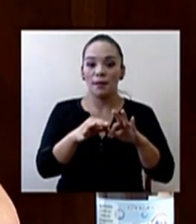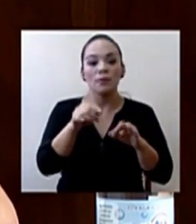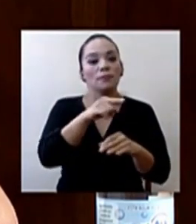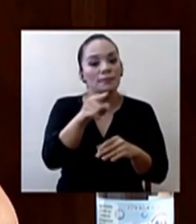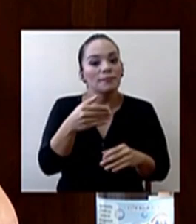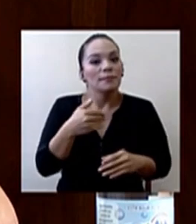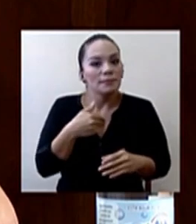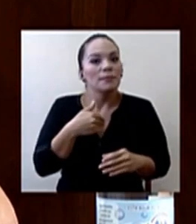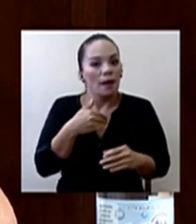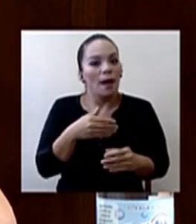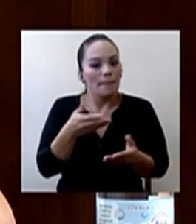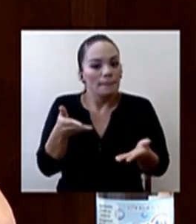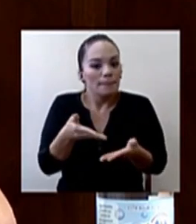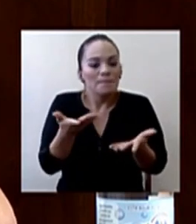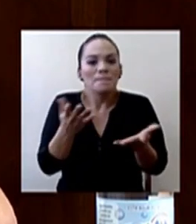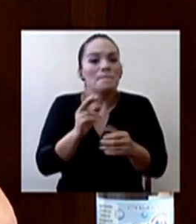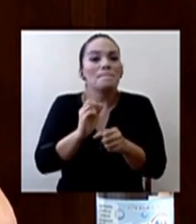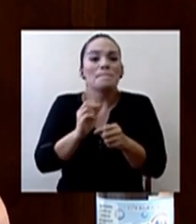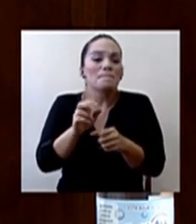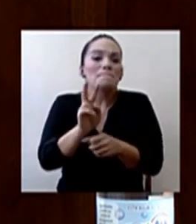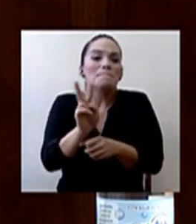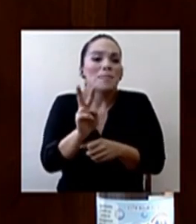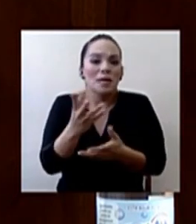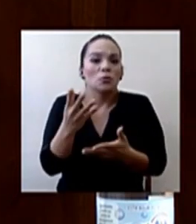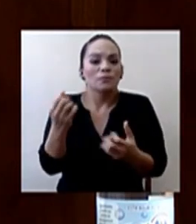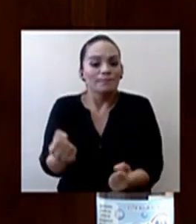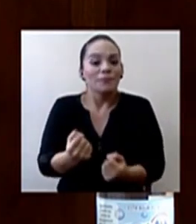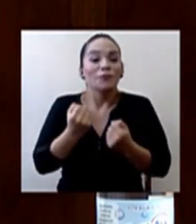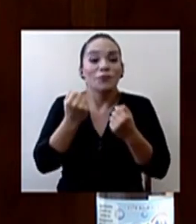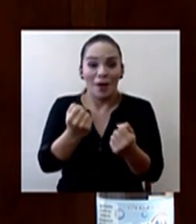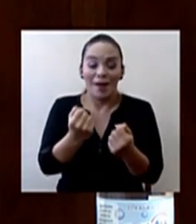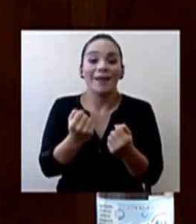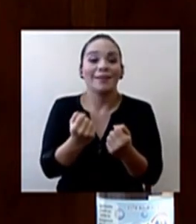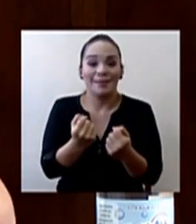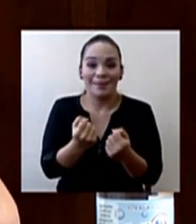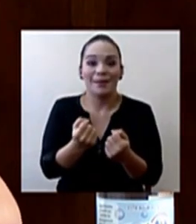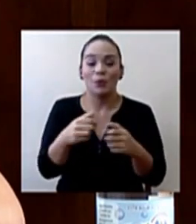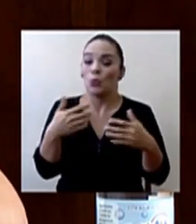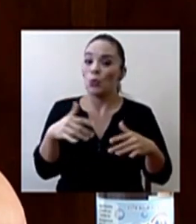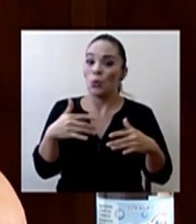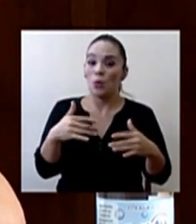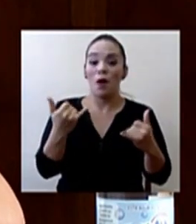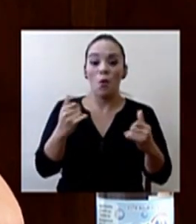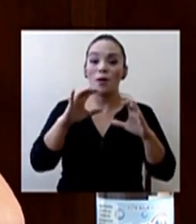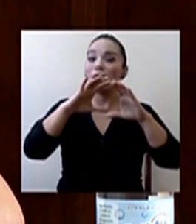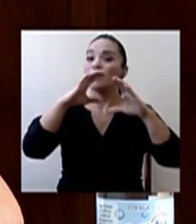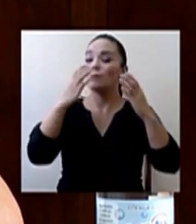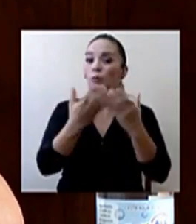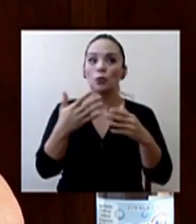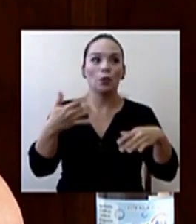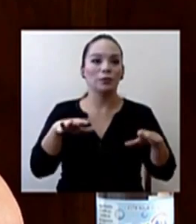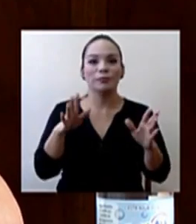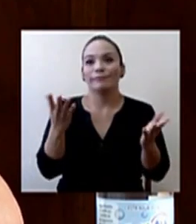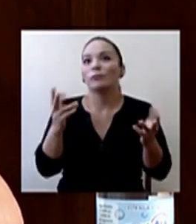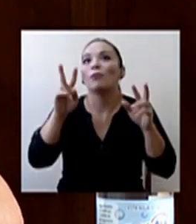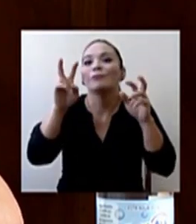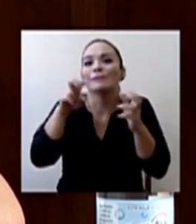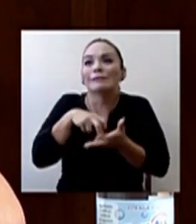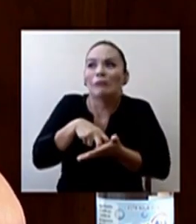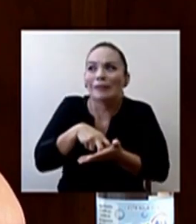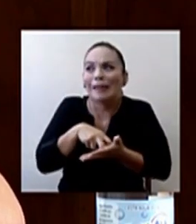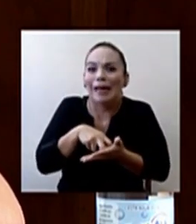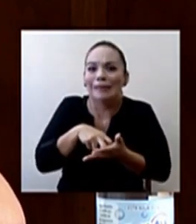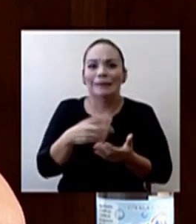presente que el virus es fuerte, ha puesto al mundo de rodillas, por decirlo de alguna manera,